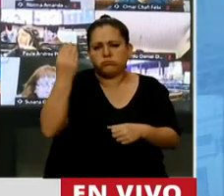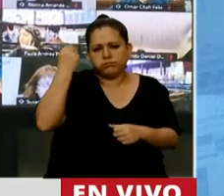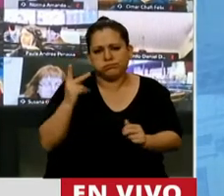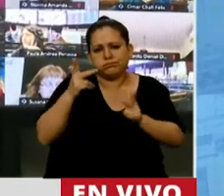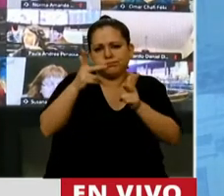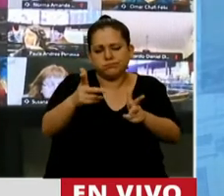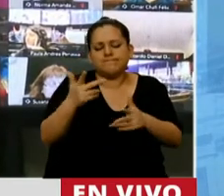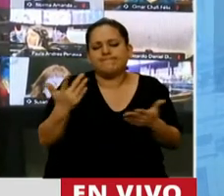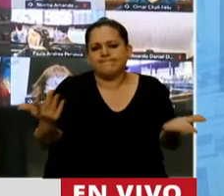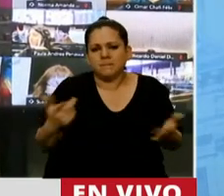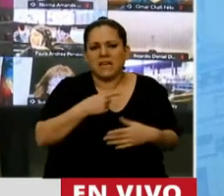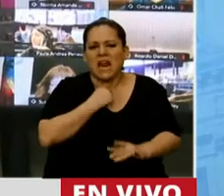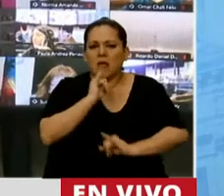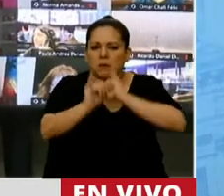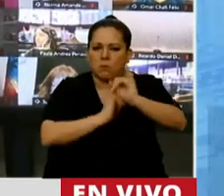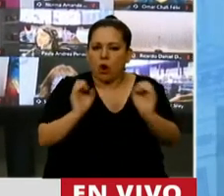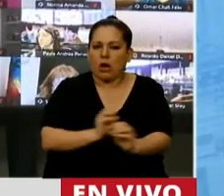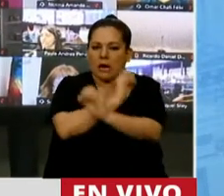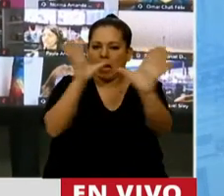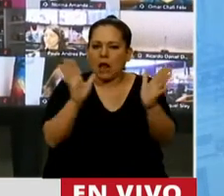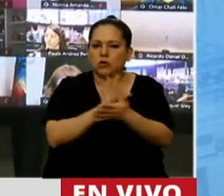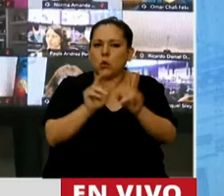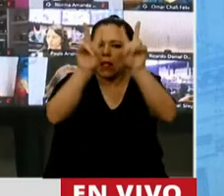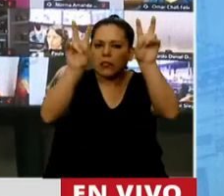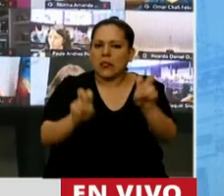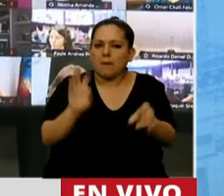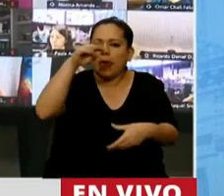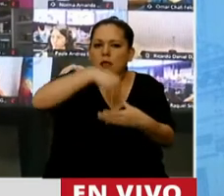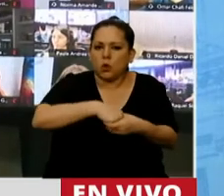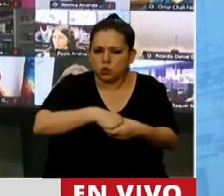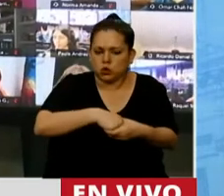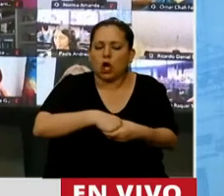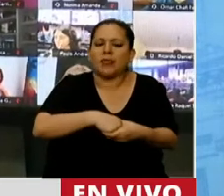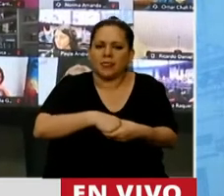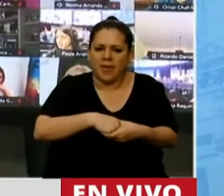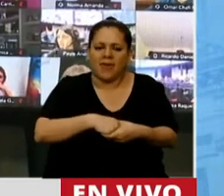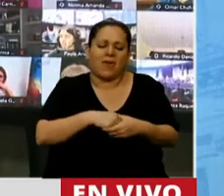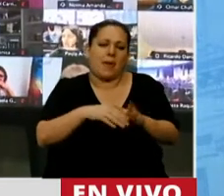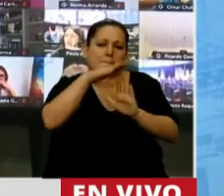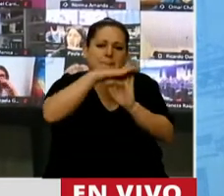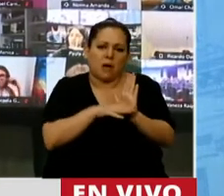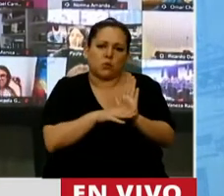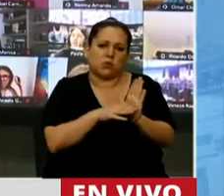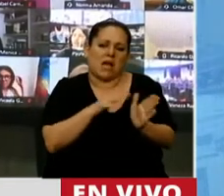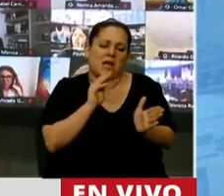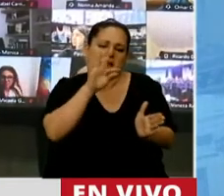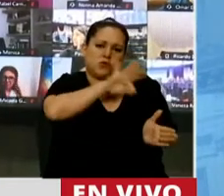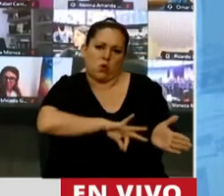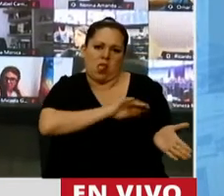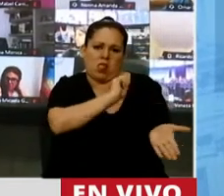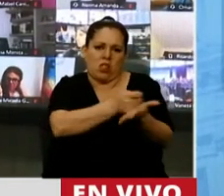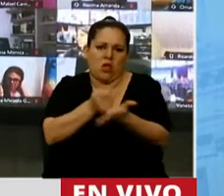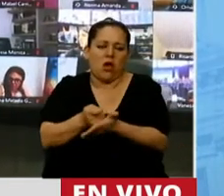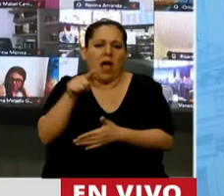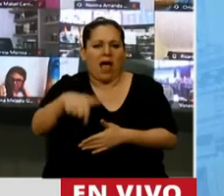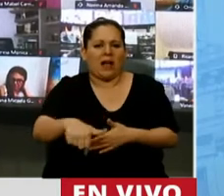también queremos en eso ser claros respecto a la cuestión de la inclusión de la pauta salarial. En este caso